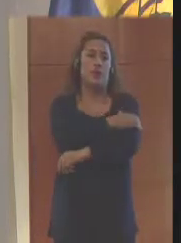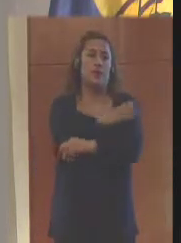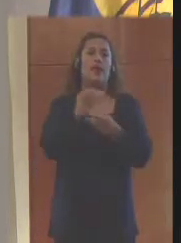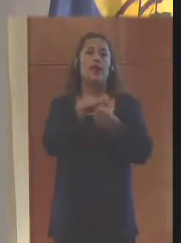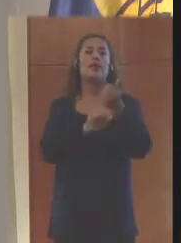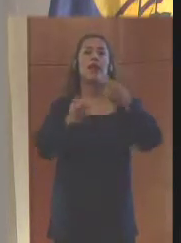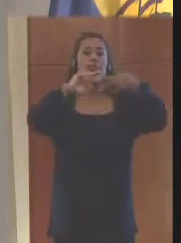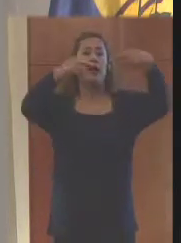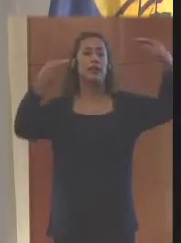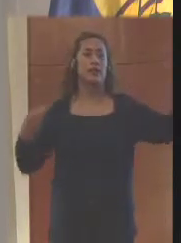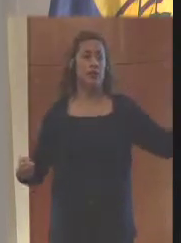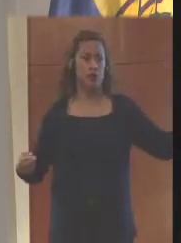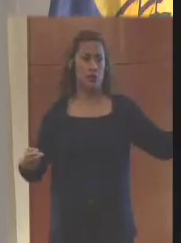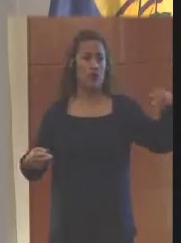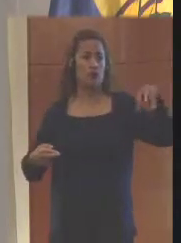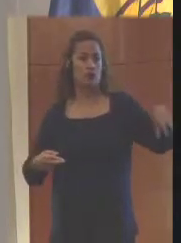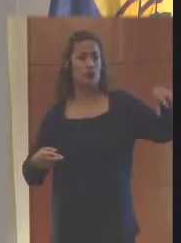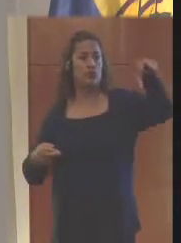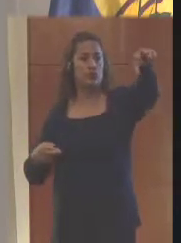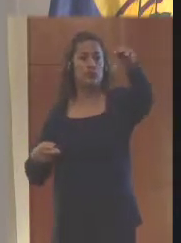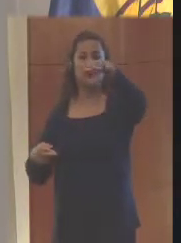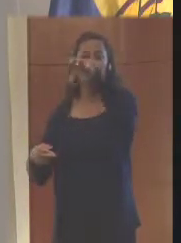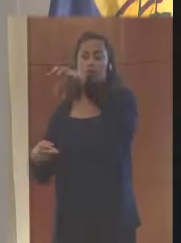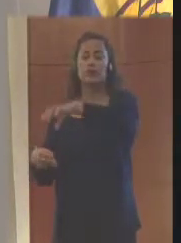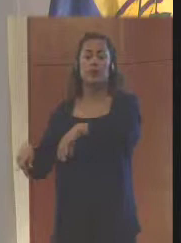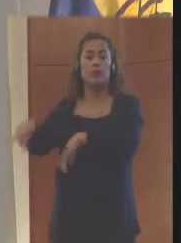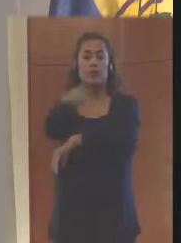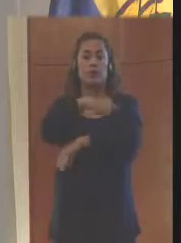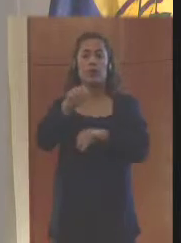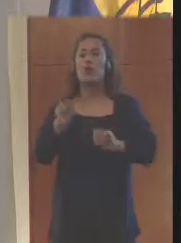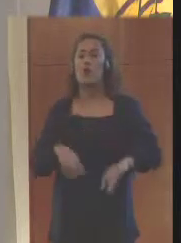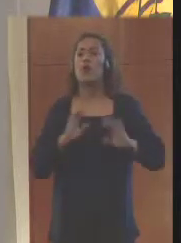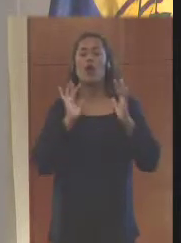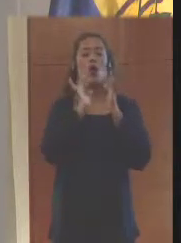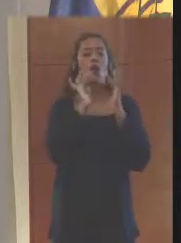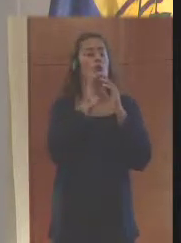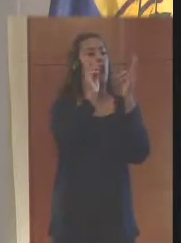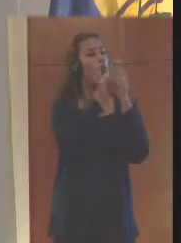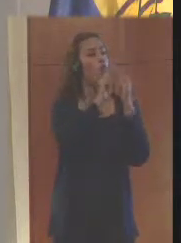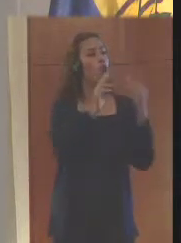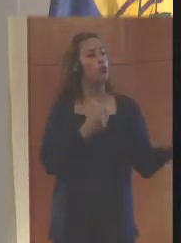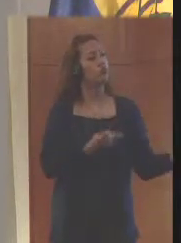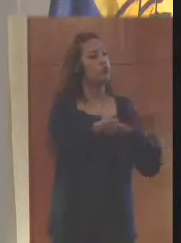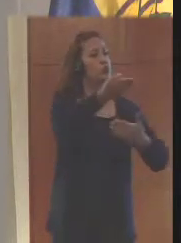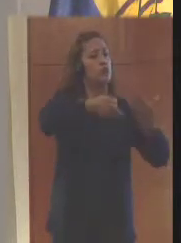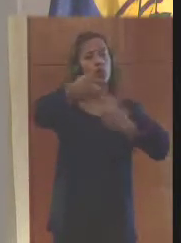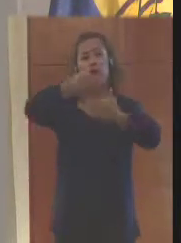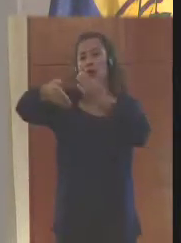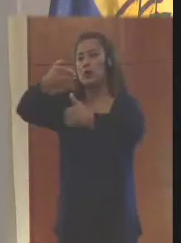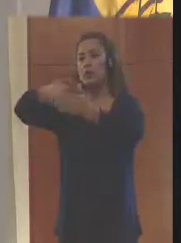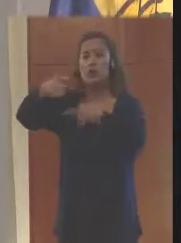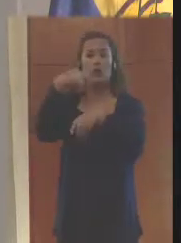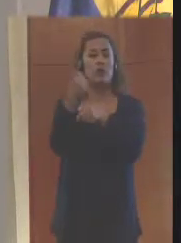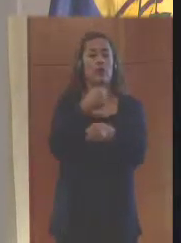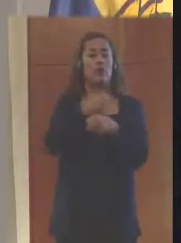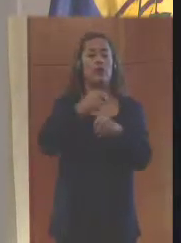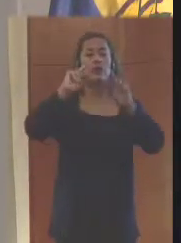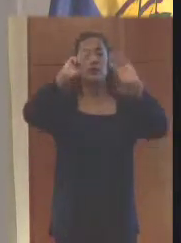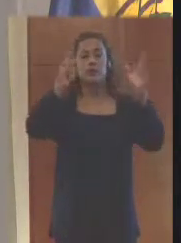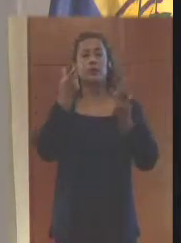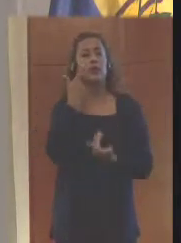regional para que los actores puedan conocerse, interactuar sobre este escenario de riesgo.